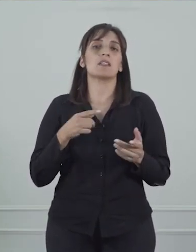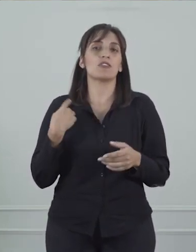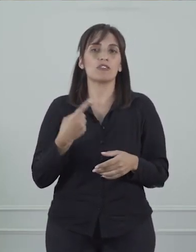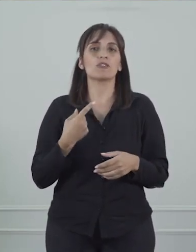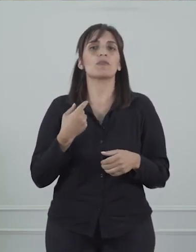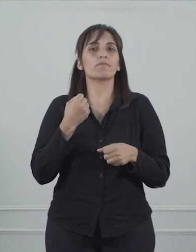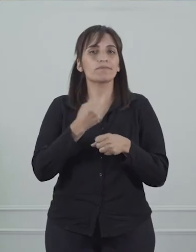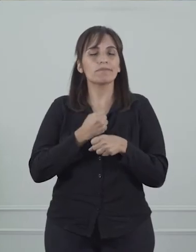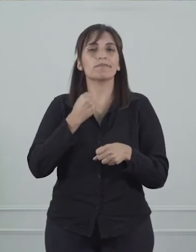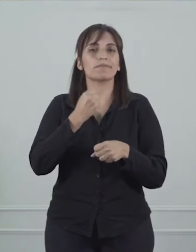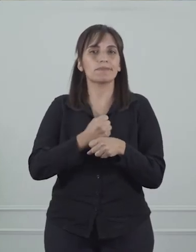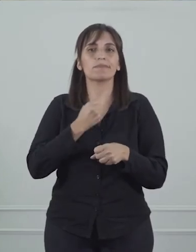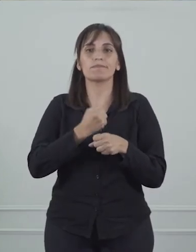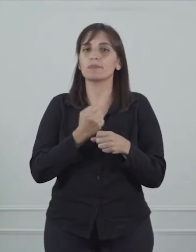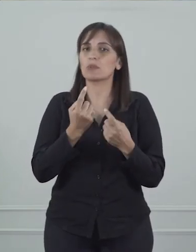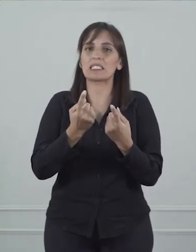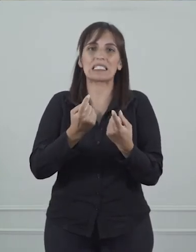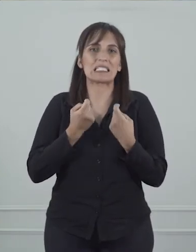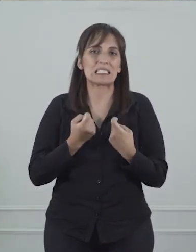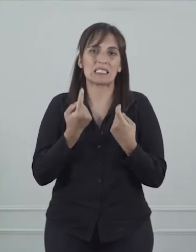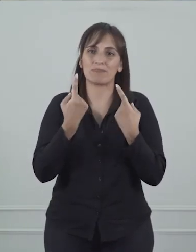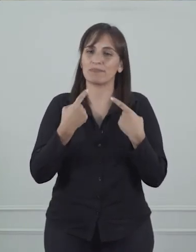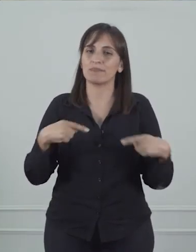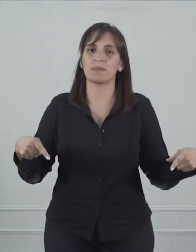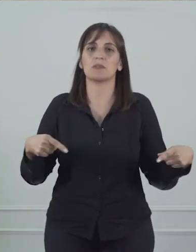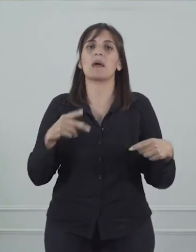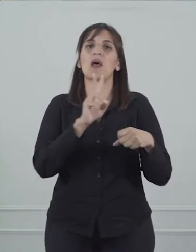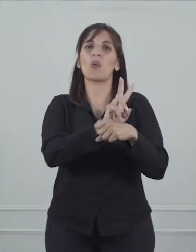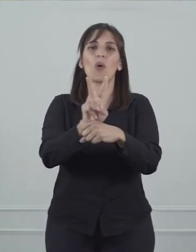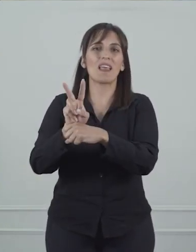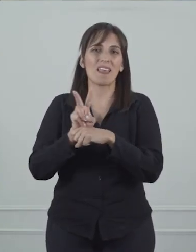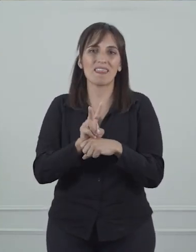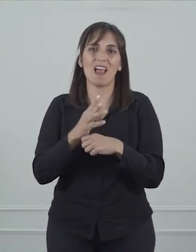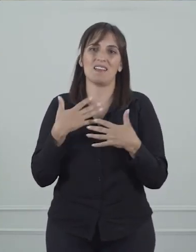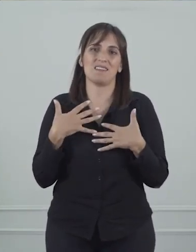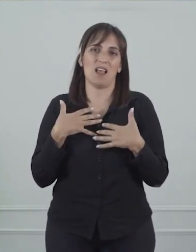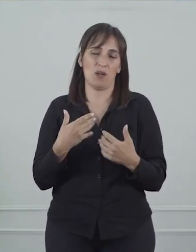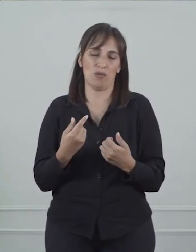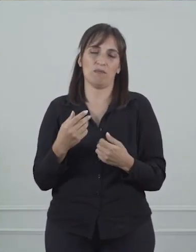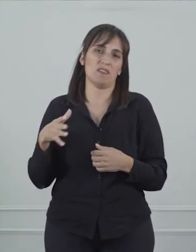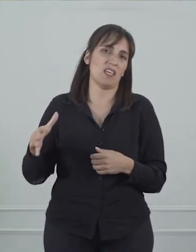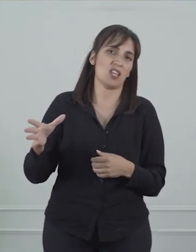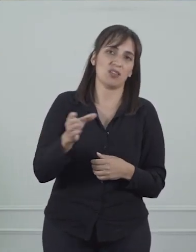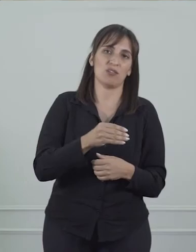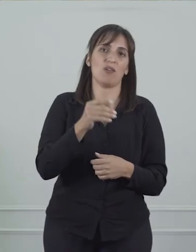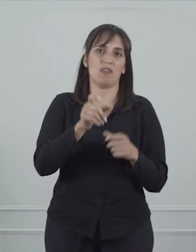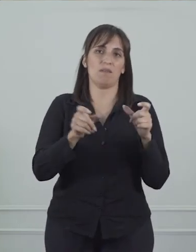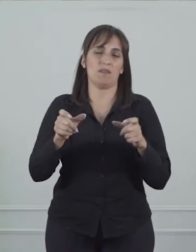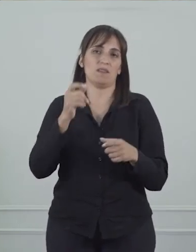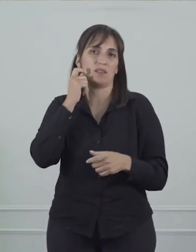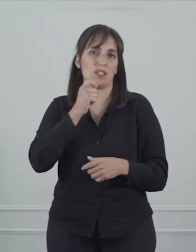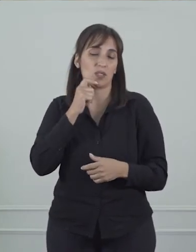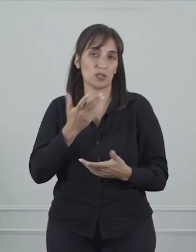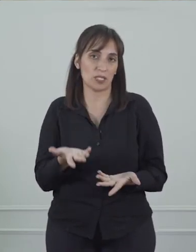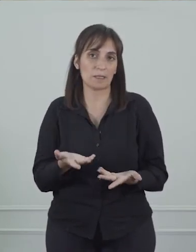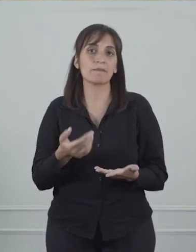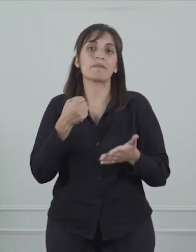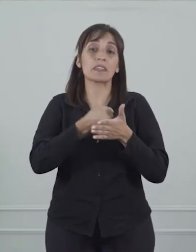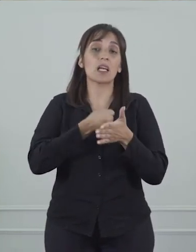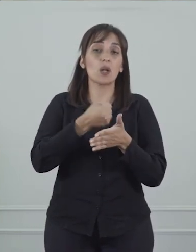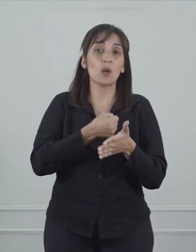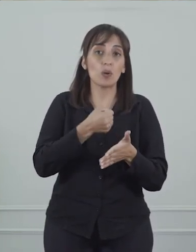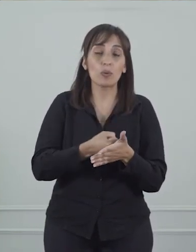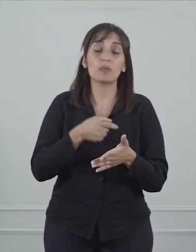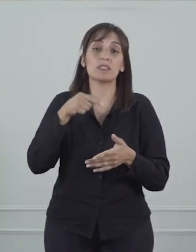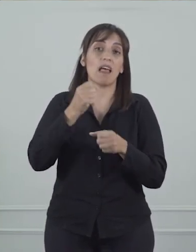La salud de todos y cada uno de los riojanos y de las riojanas. En esta lucha, en esta tarea, pedimos la colaboración